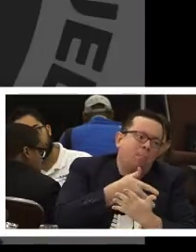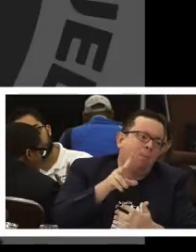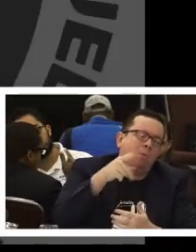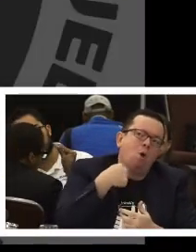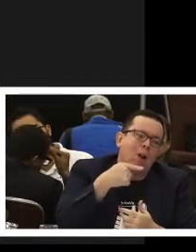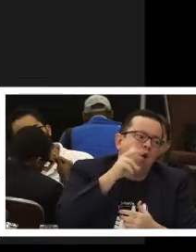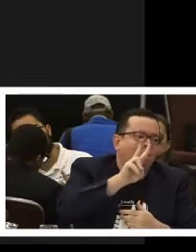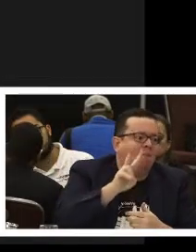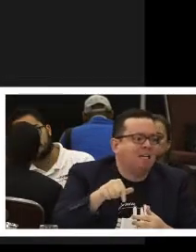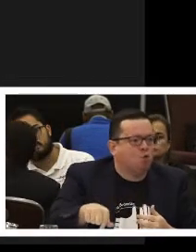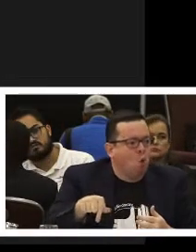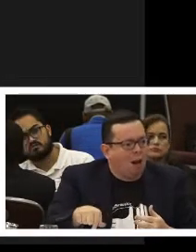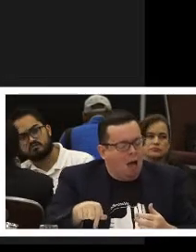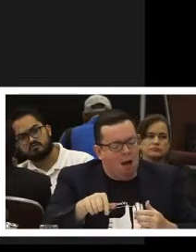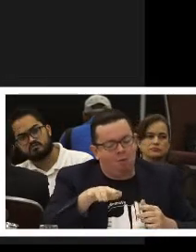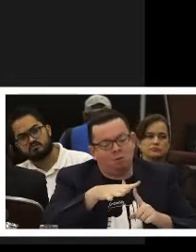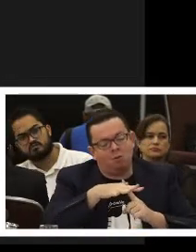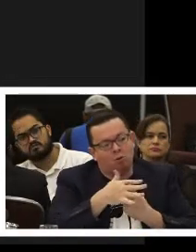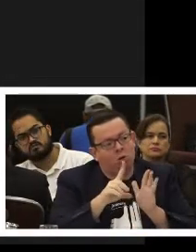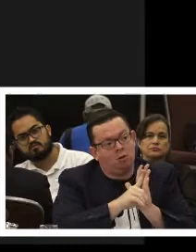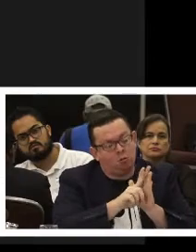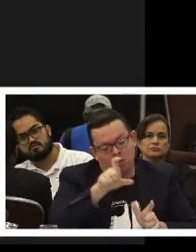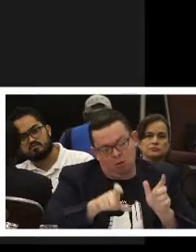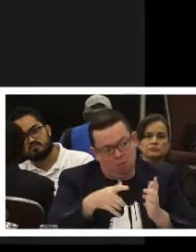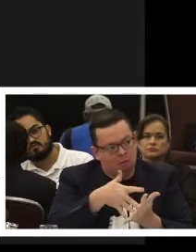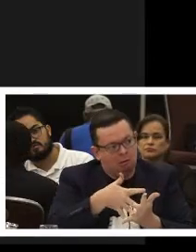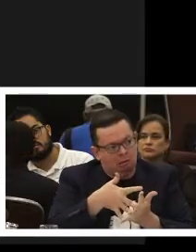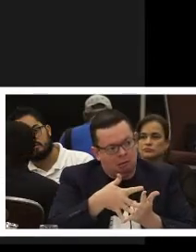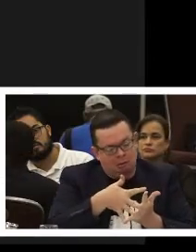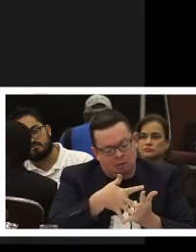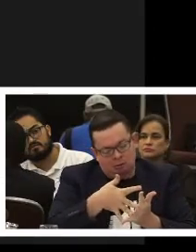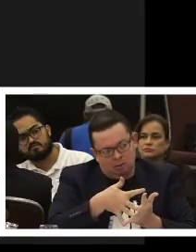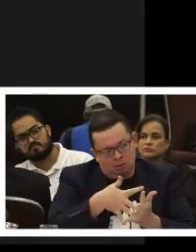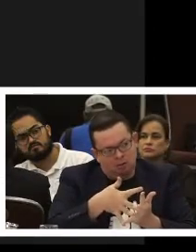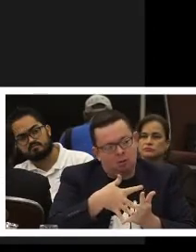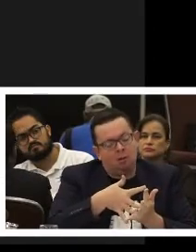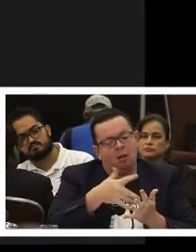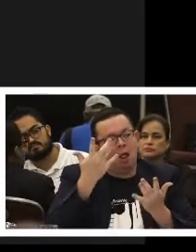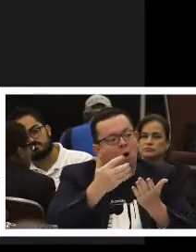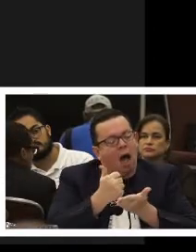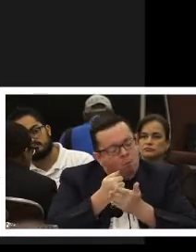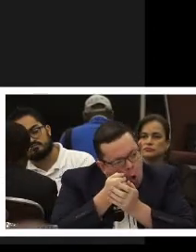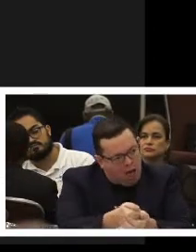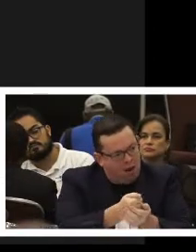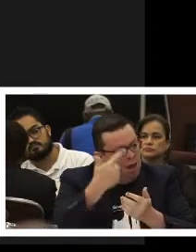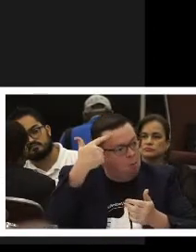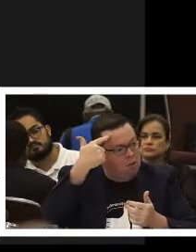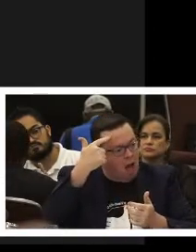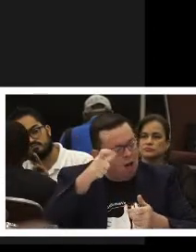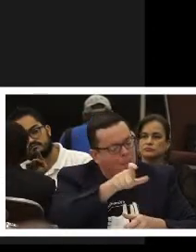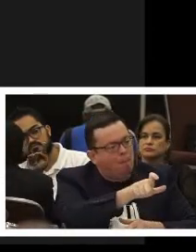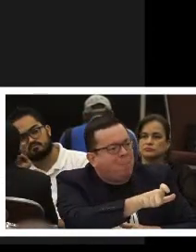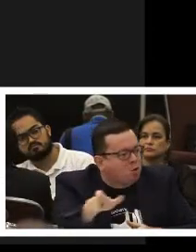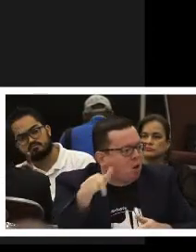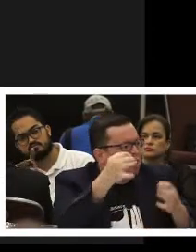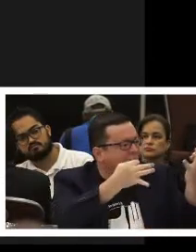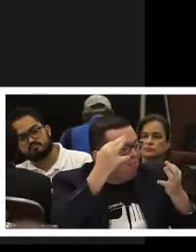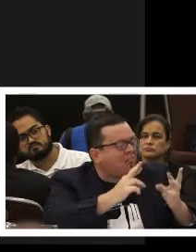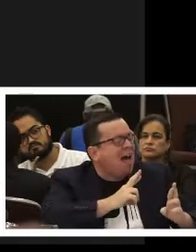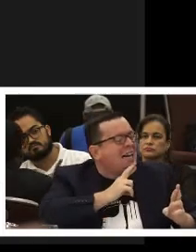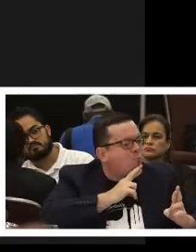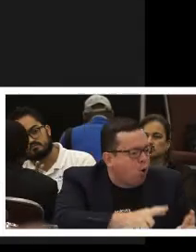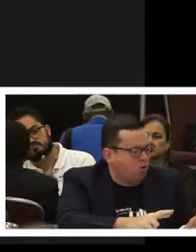la CIDH, por favor que piensen en las personas de Venezuela. La situación de derechos humanos de personas con discapacidad es muy vulnerable.